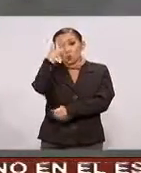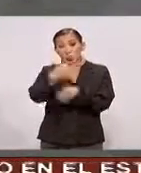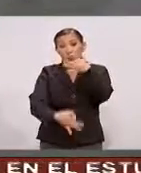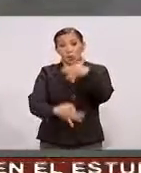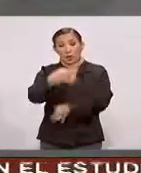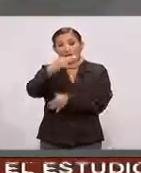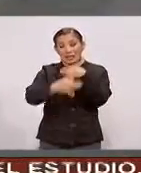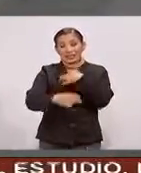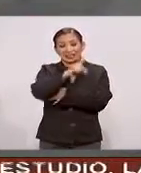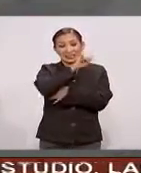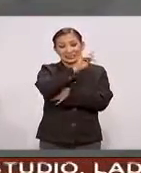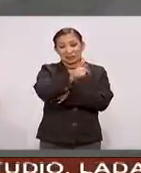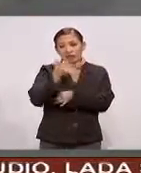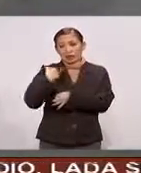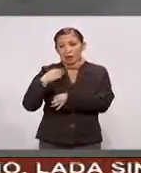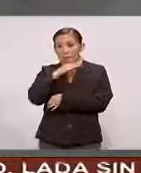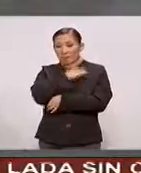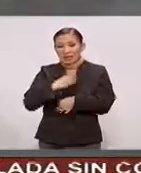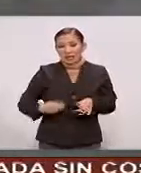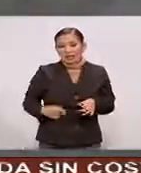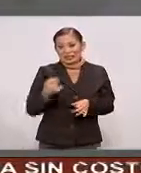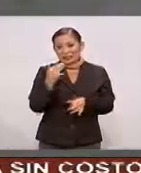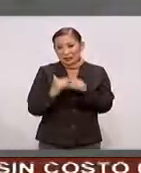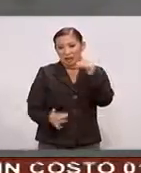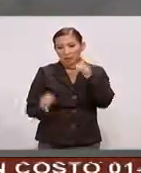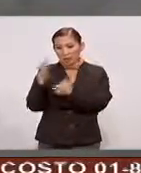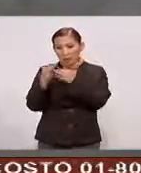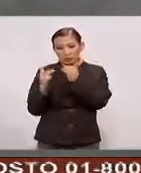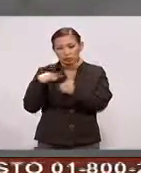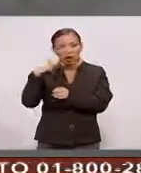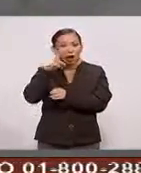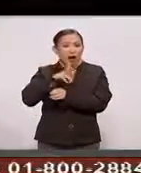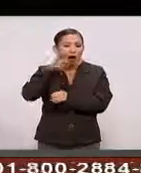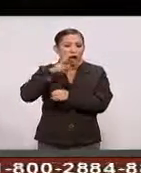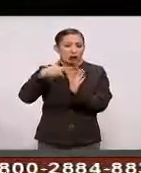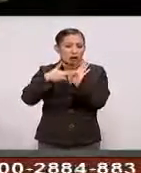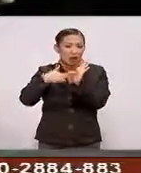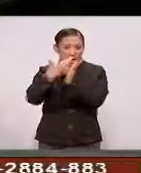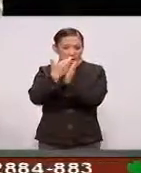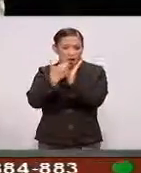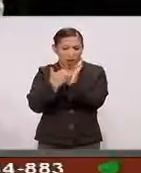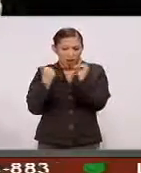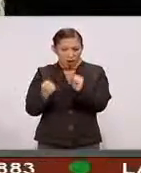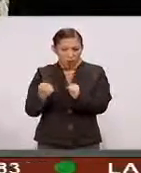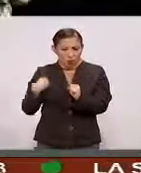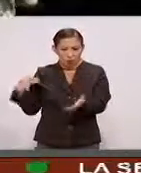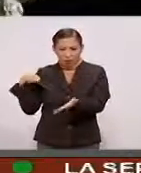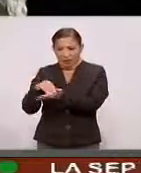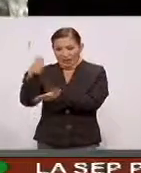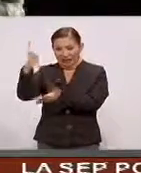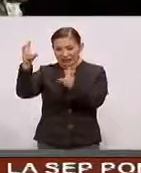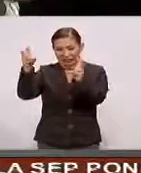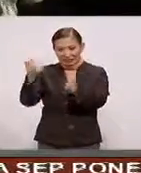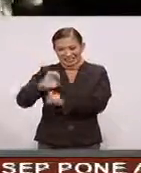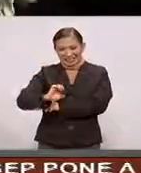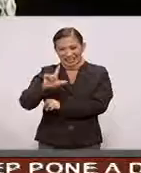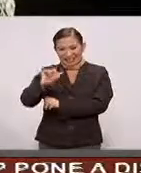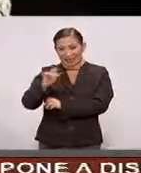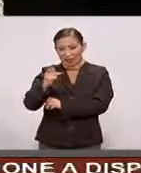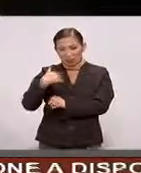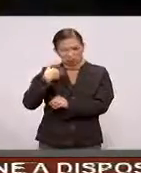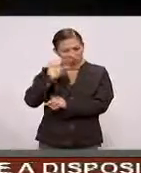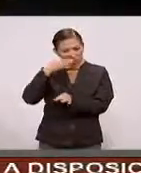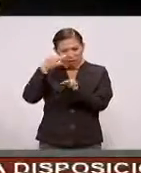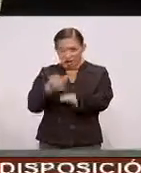De distrito Y un magistrado Del tribunal Unitario Ya corroboraron Que los protocolos De seguridad Implementados En este caso Son los